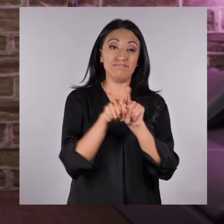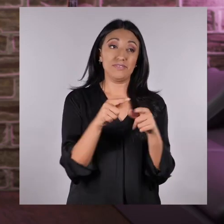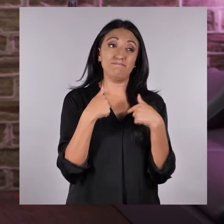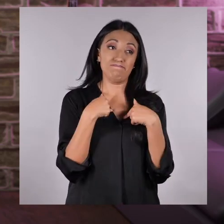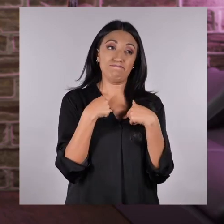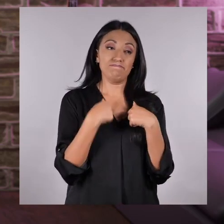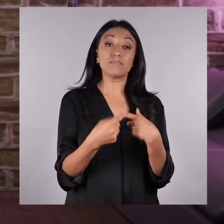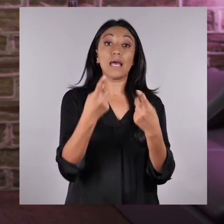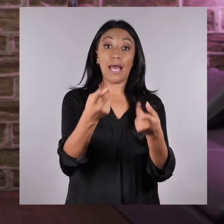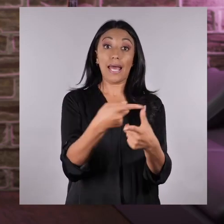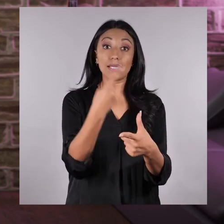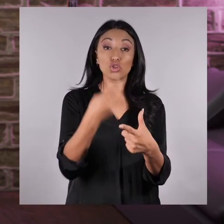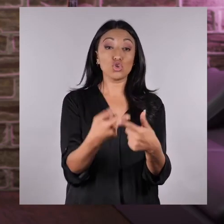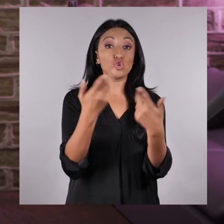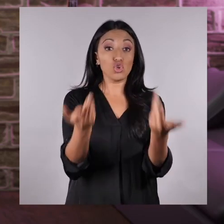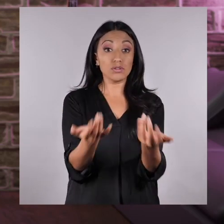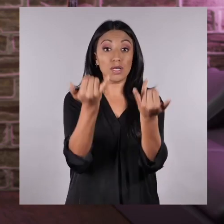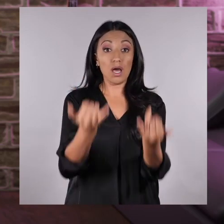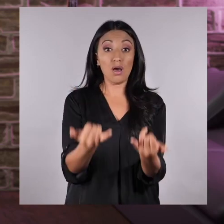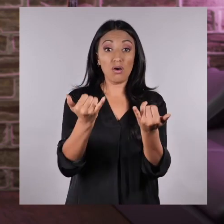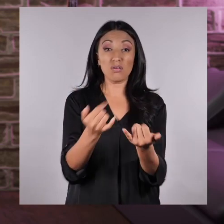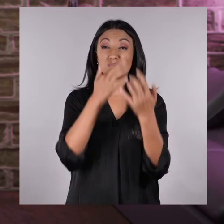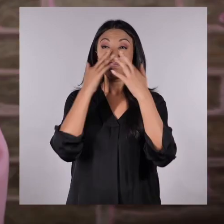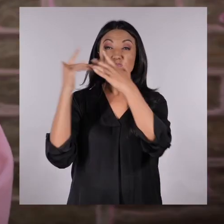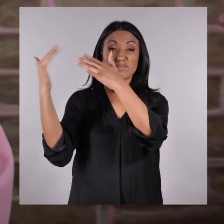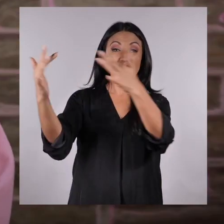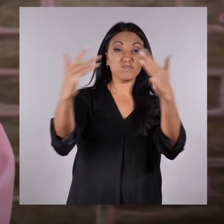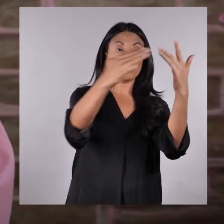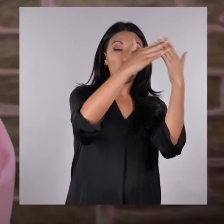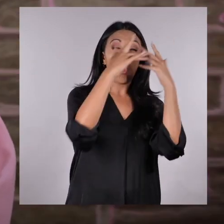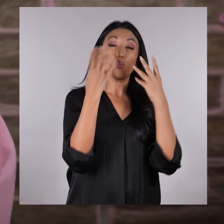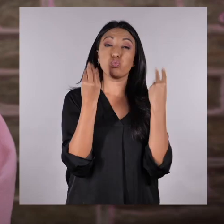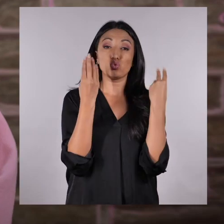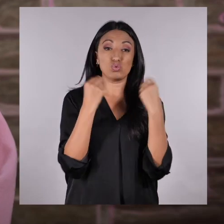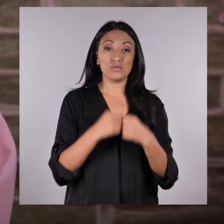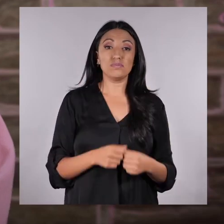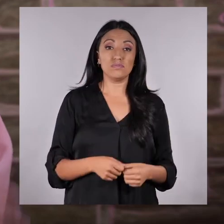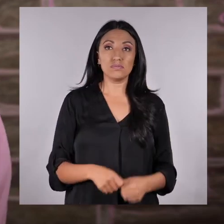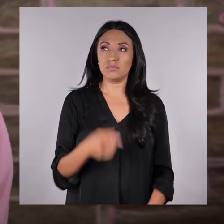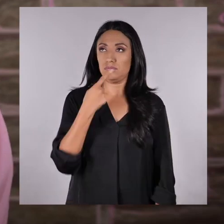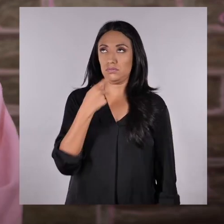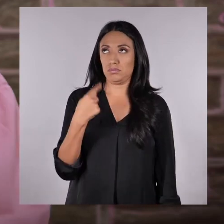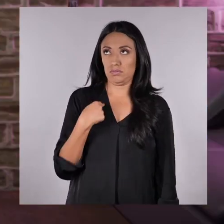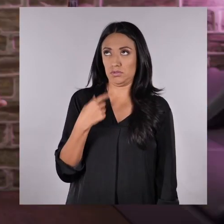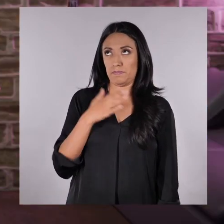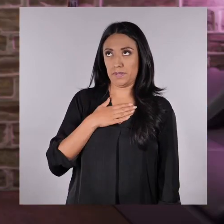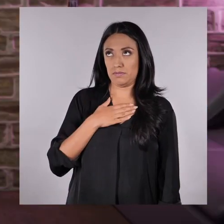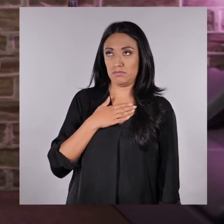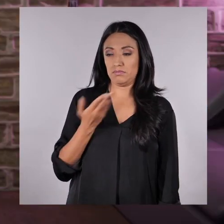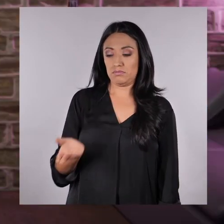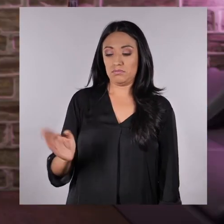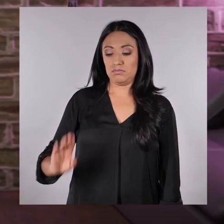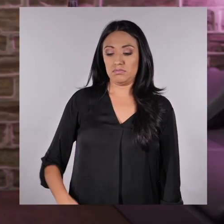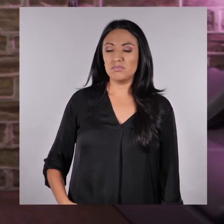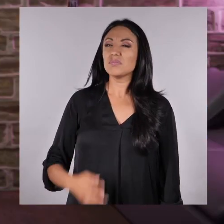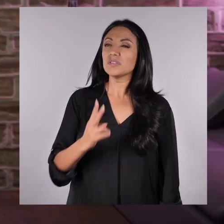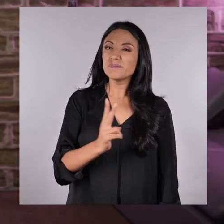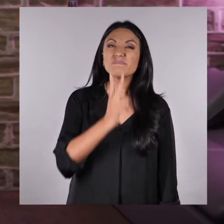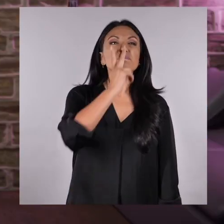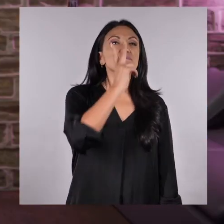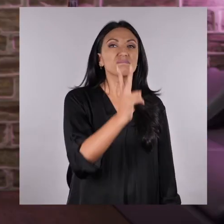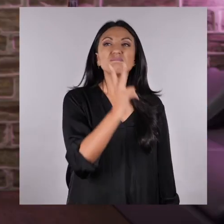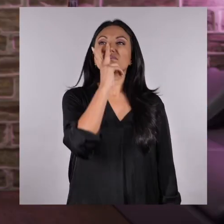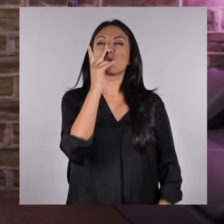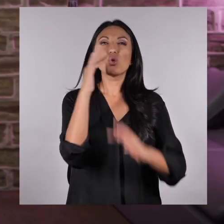casa de la Bessie? Exactamente y lo malo es que ahora se respira mucho aire contaminado. Y me lo dices a mí. Pero, ¿por qué ahora